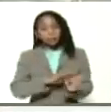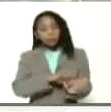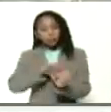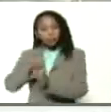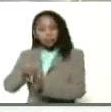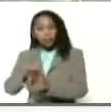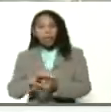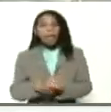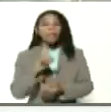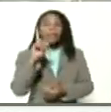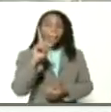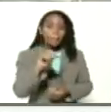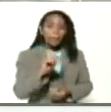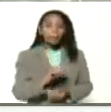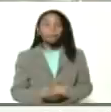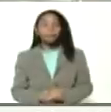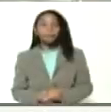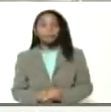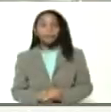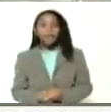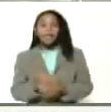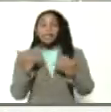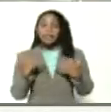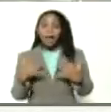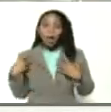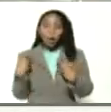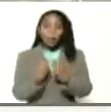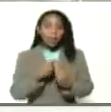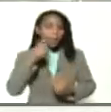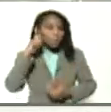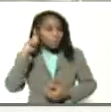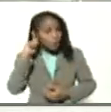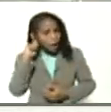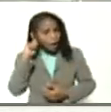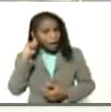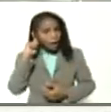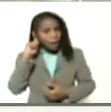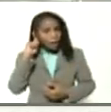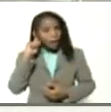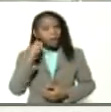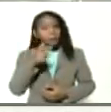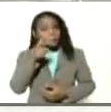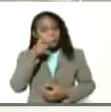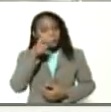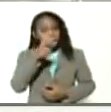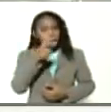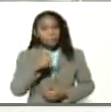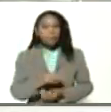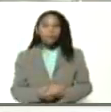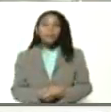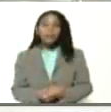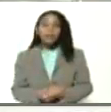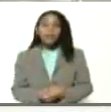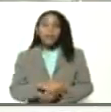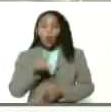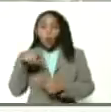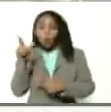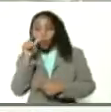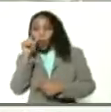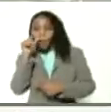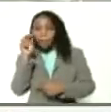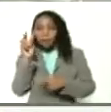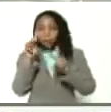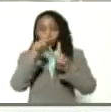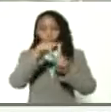quería señalarle que también ya la compañera almirante en jefe Carmen Meléndez y el almirante en jefe Remillo